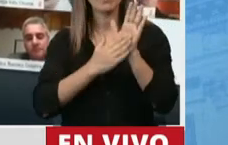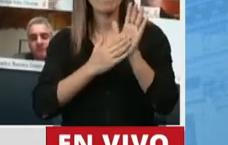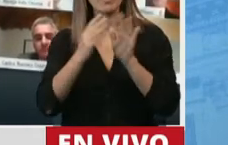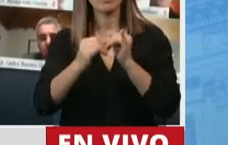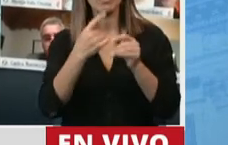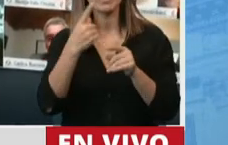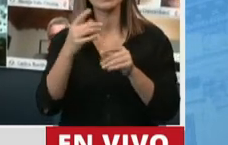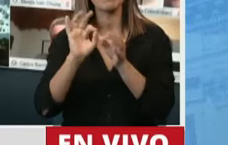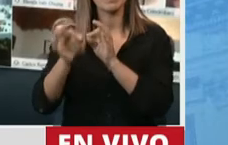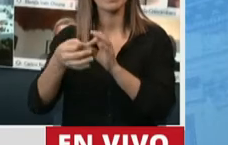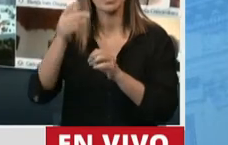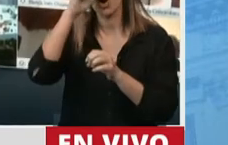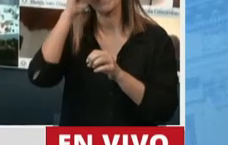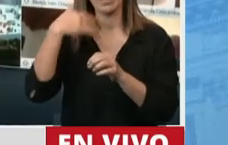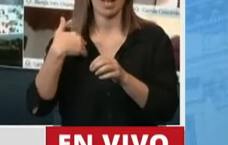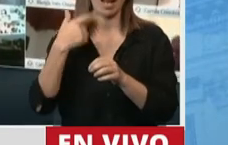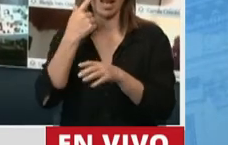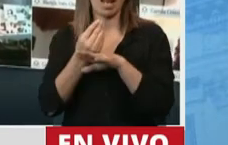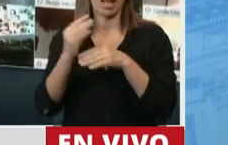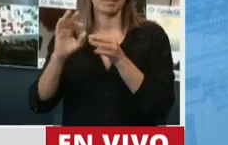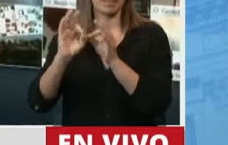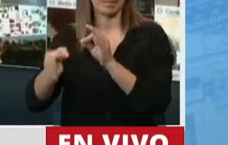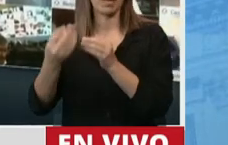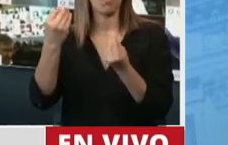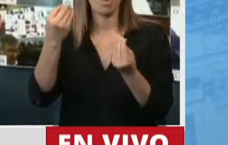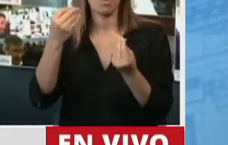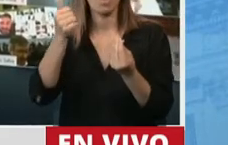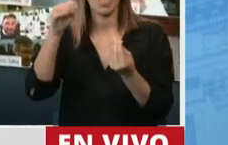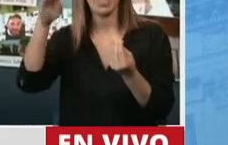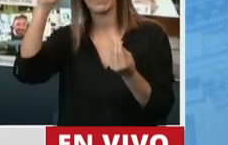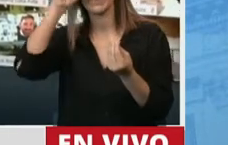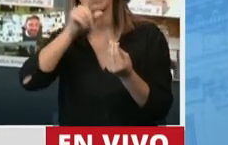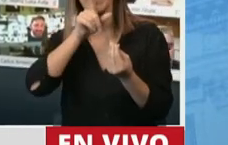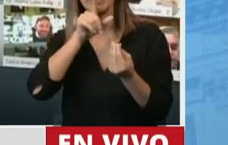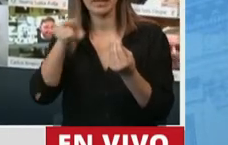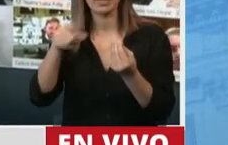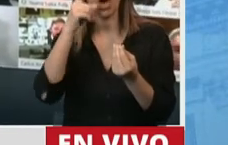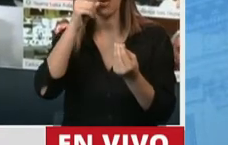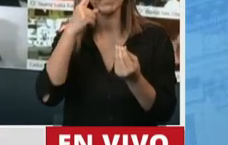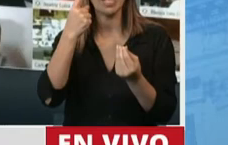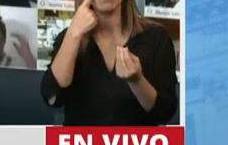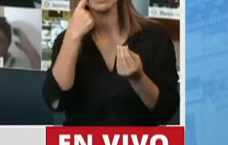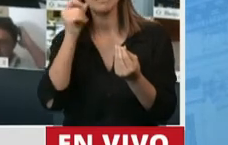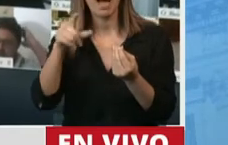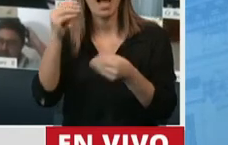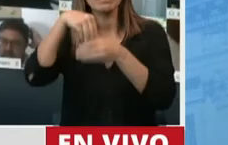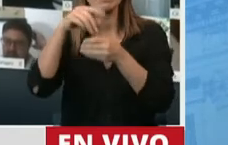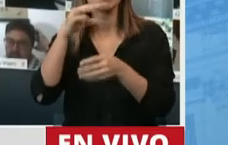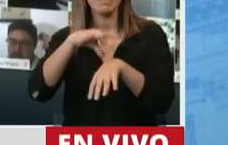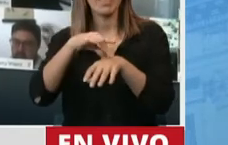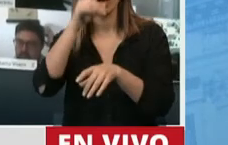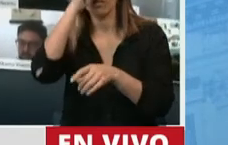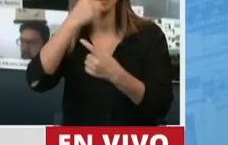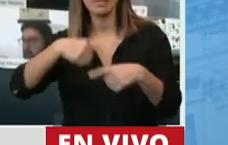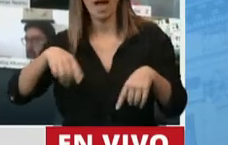un hospital cercano a donde yo vivo, que es el Hospital Abete, un hospital municipal con médicos municipales, que